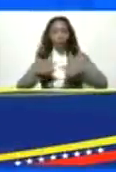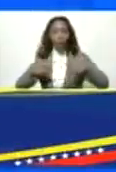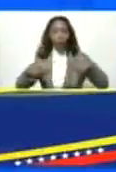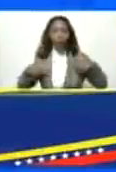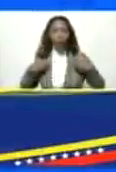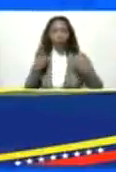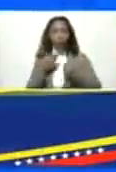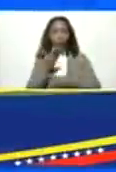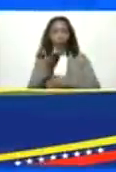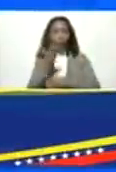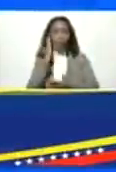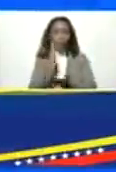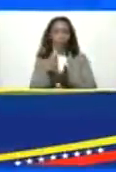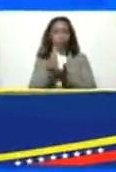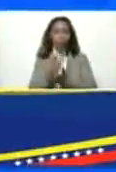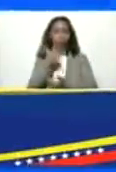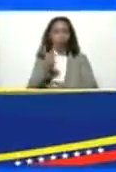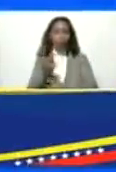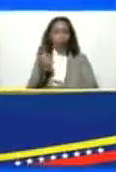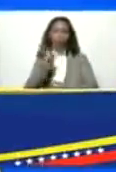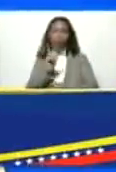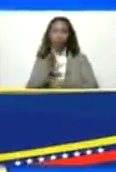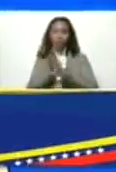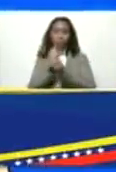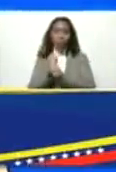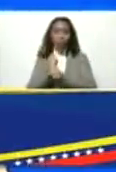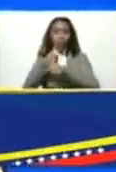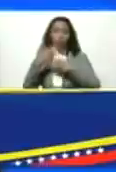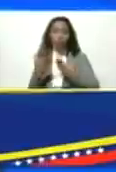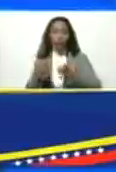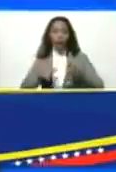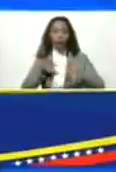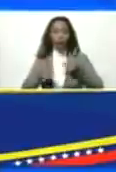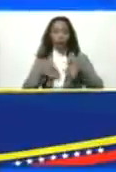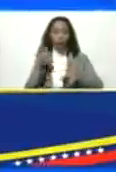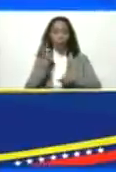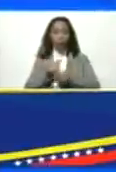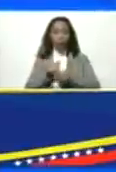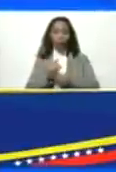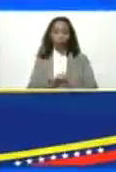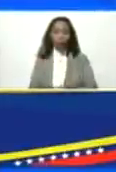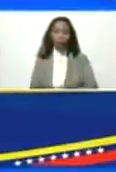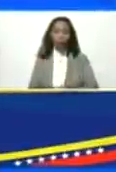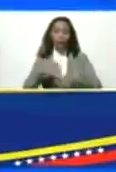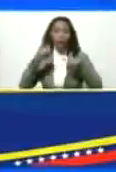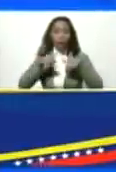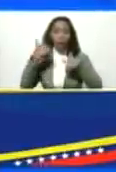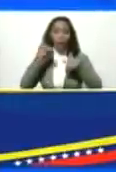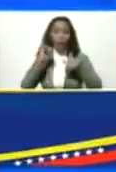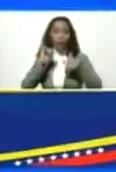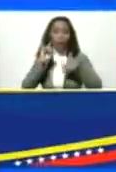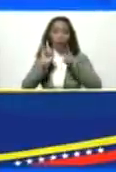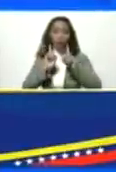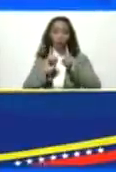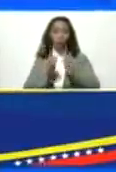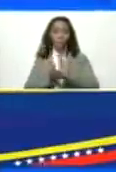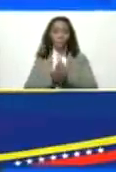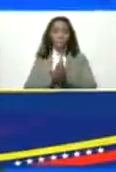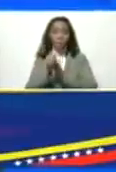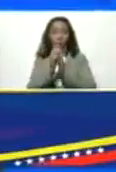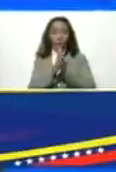económico que usted siempre dice que es que no dependamos de la actividad petrolera aquí tenemos unos emprendedores